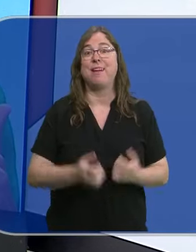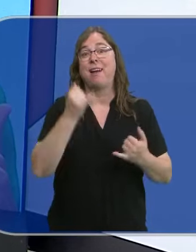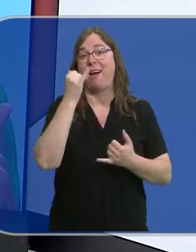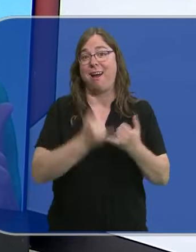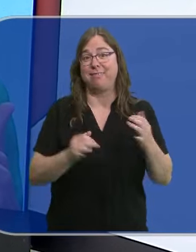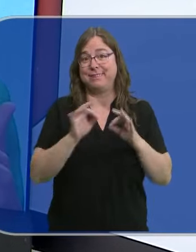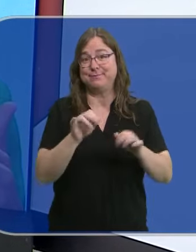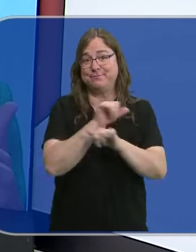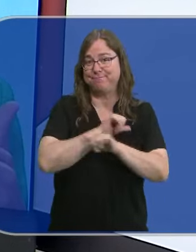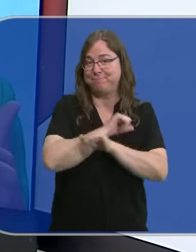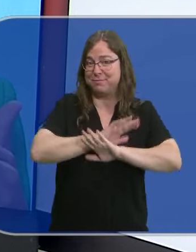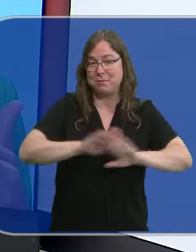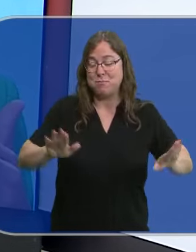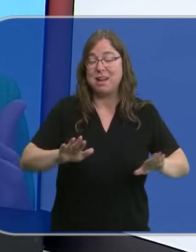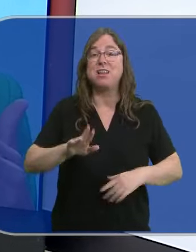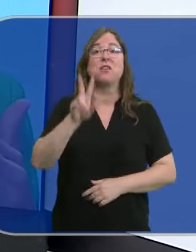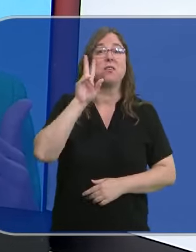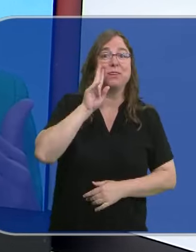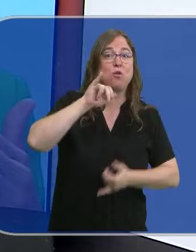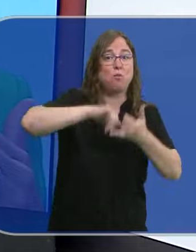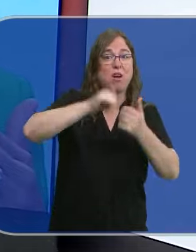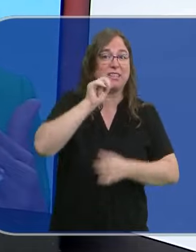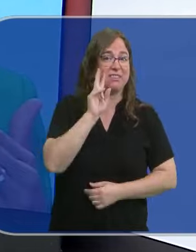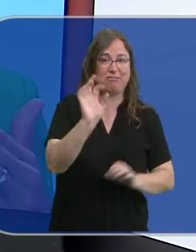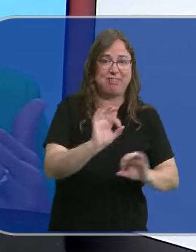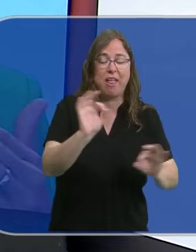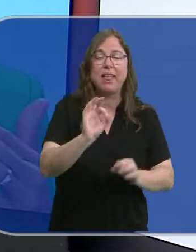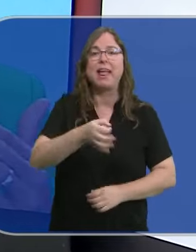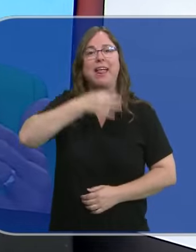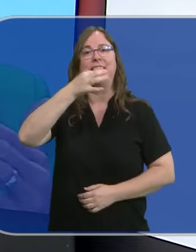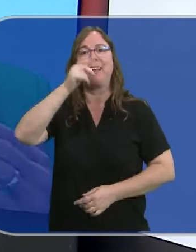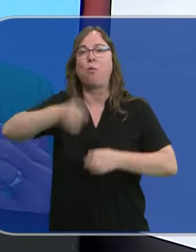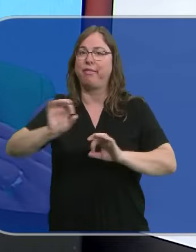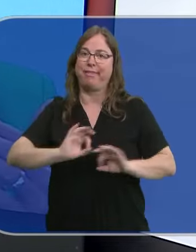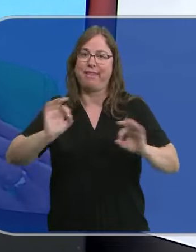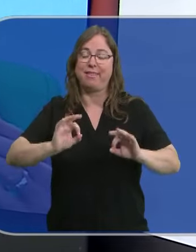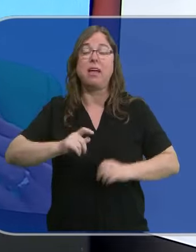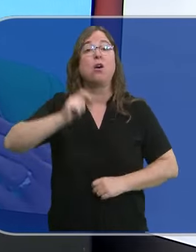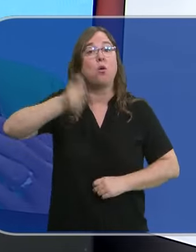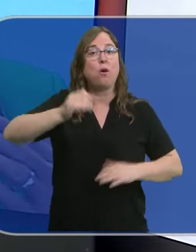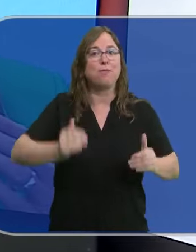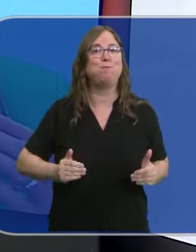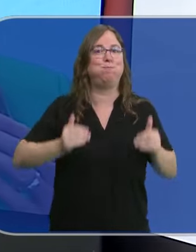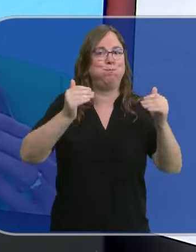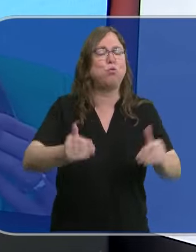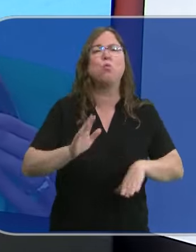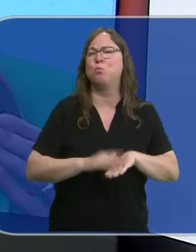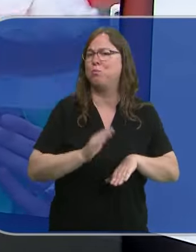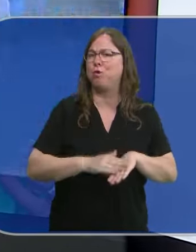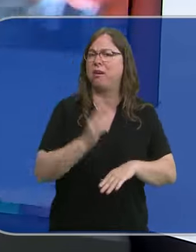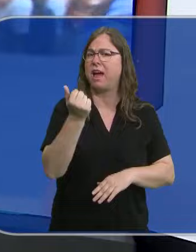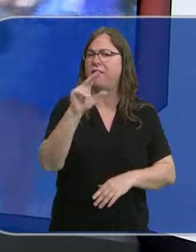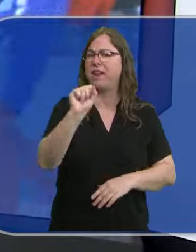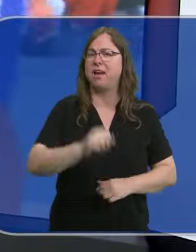Aunque todo se ha quedado en eso, en expectación, ni hemos visto a la mujer de Pedro Sánchez ni ha declarado ante el juez. El magistrado ha aplazado la vista. ¿Por qué motivo?